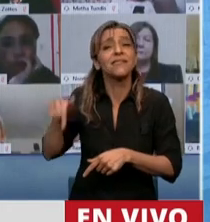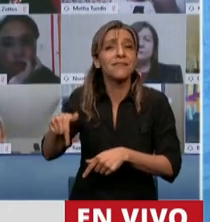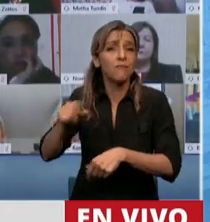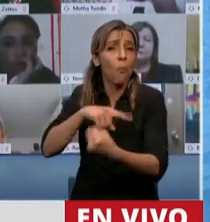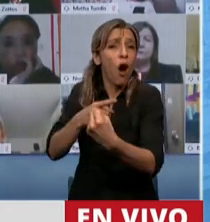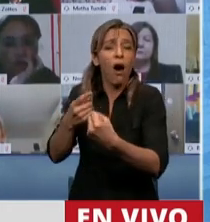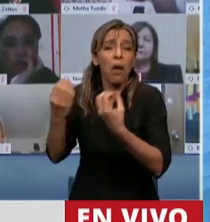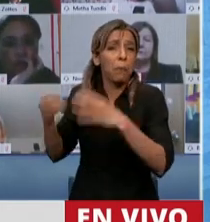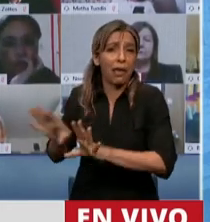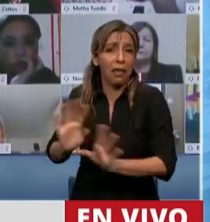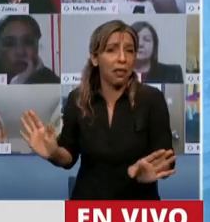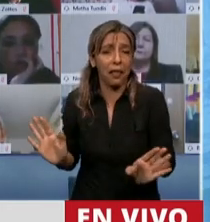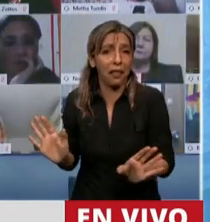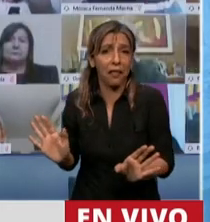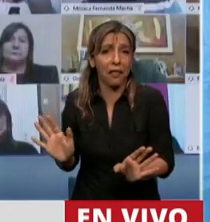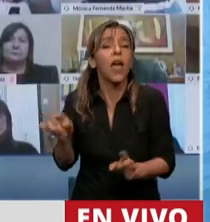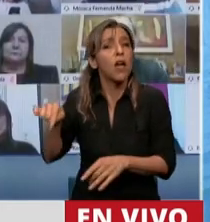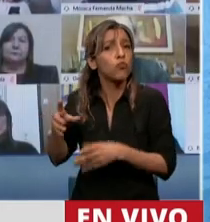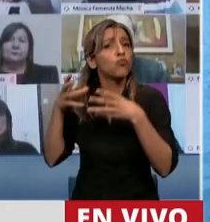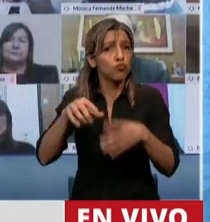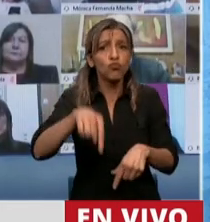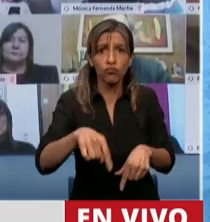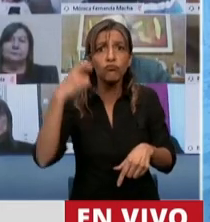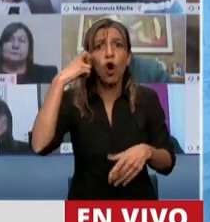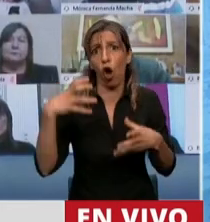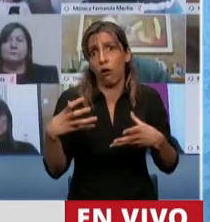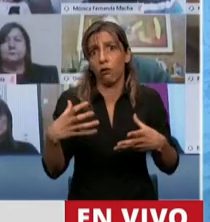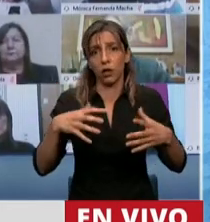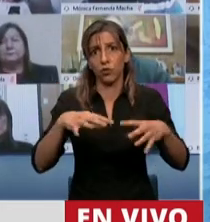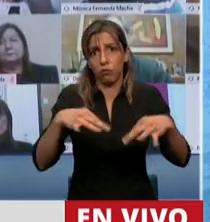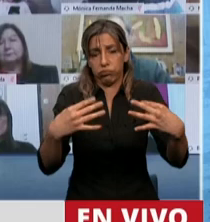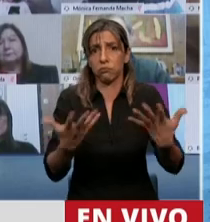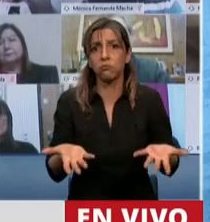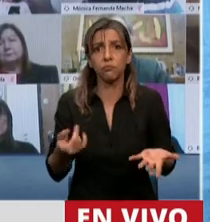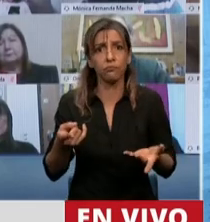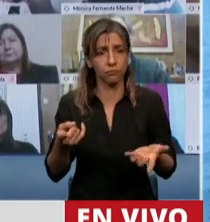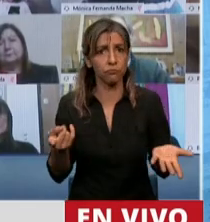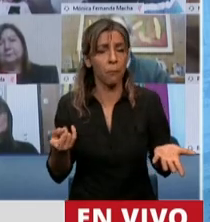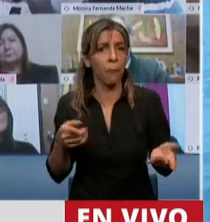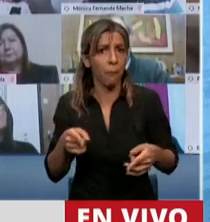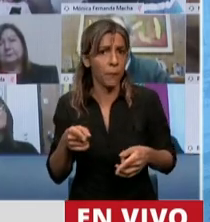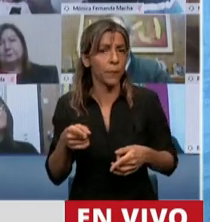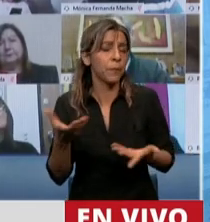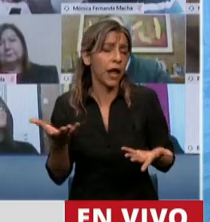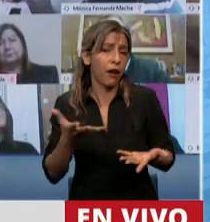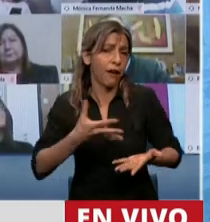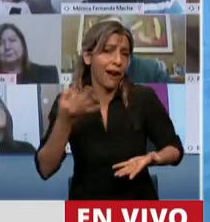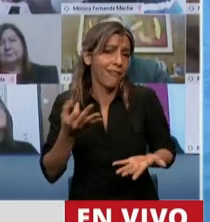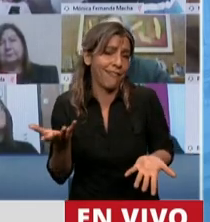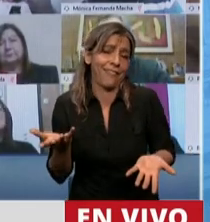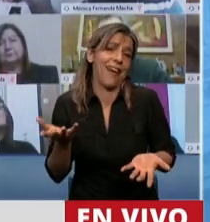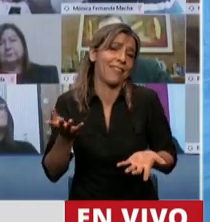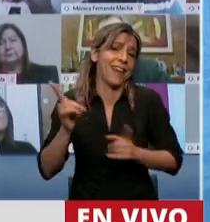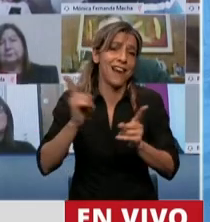ellos representan acá del cual son voceros que es más poderoso que ellos mismos a punto tal de que los llevan de las narices detrás